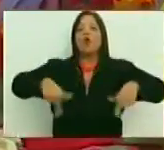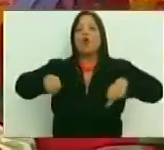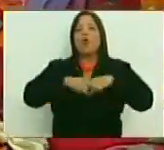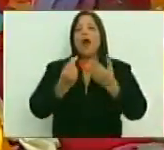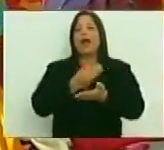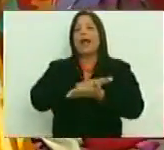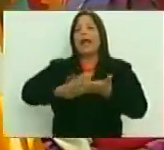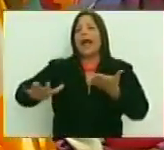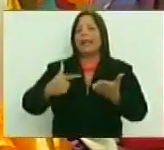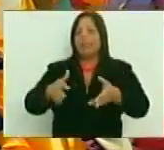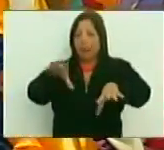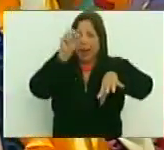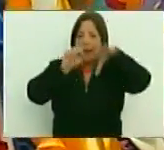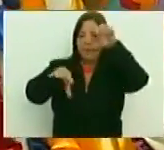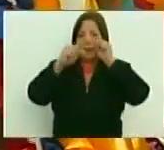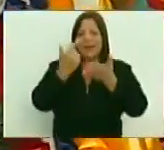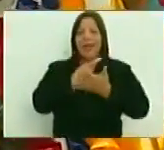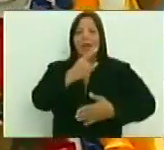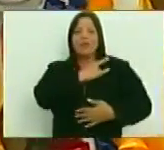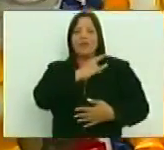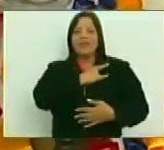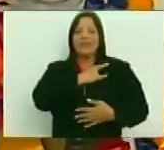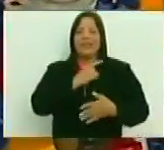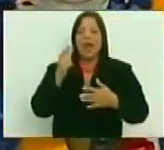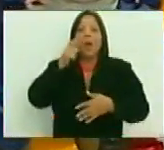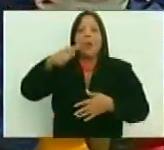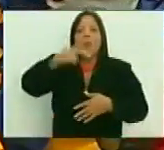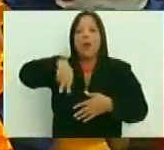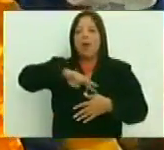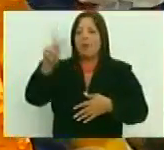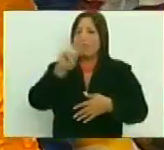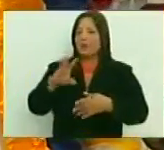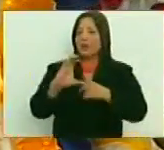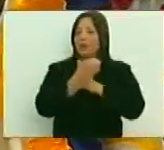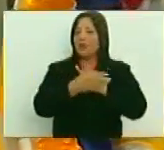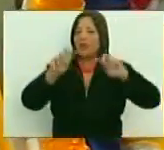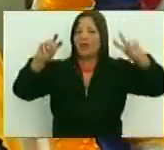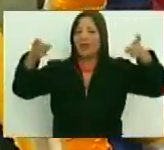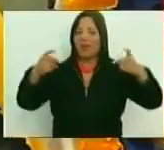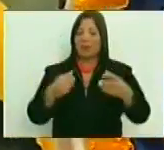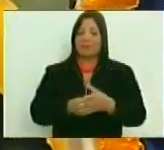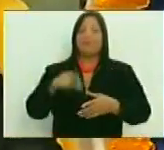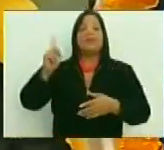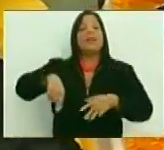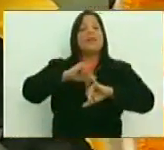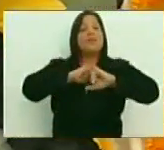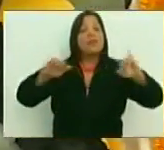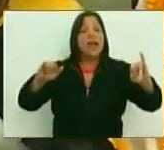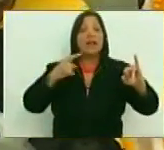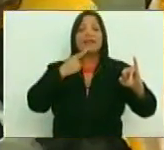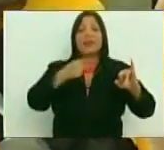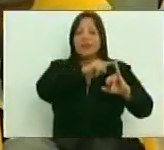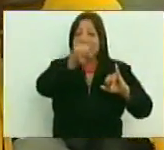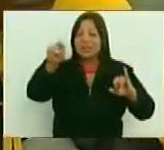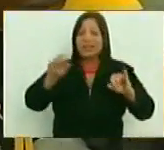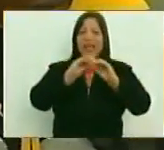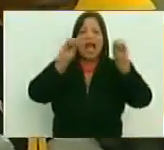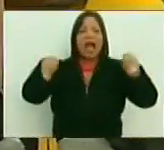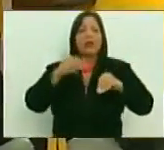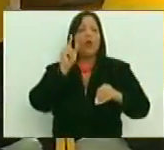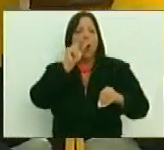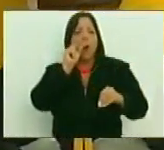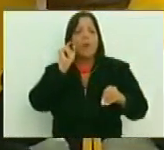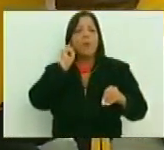gratuito para la formación universitaria del pueblo venezolano en el área cultural. Finalmente, quiero decirles a todas y todos